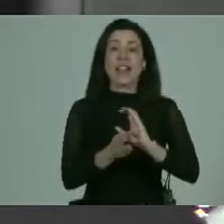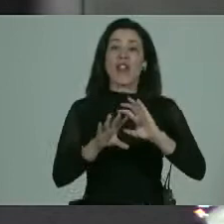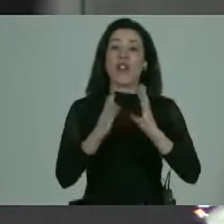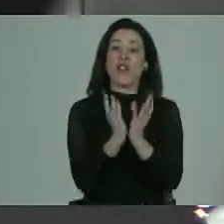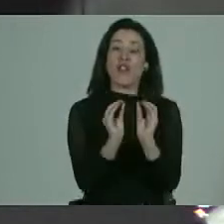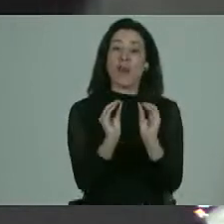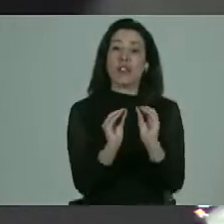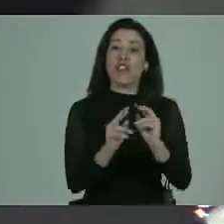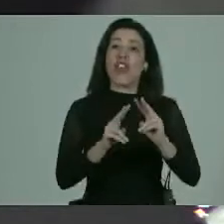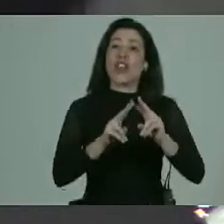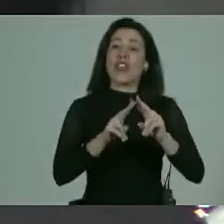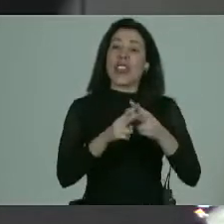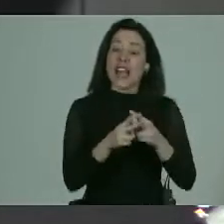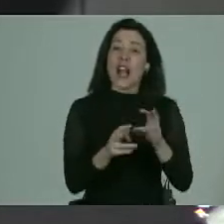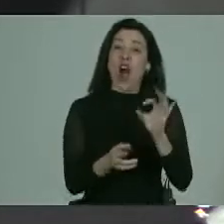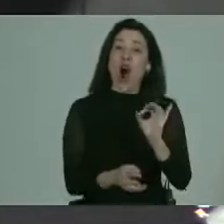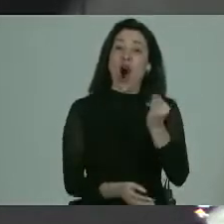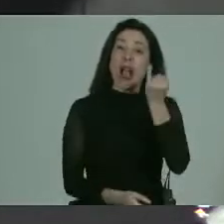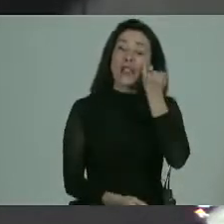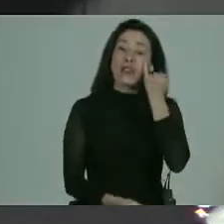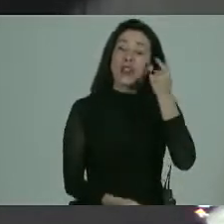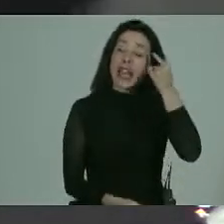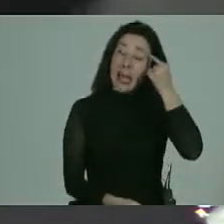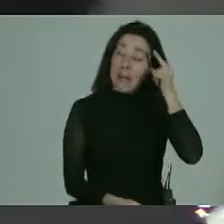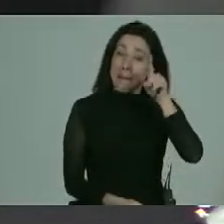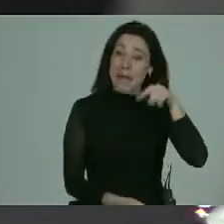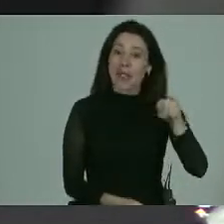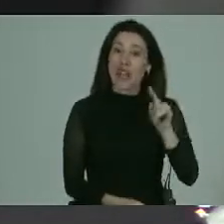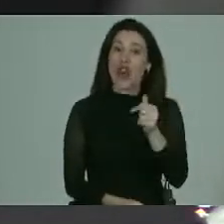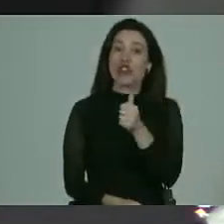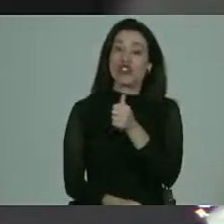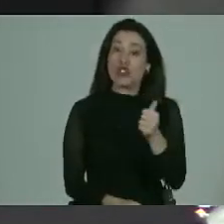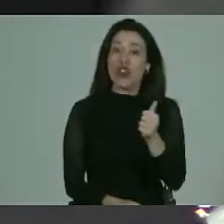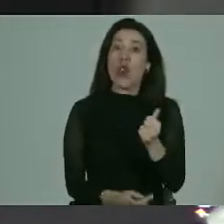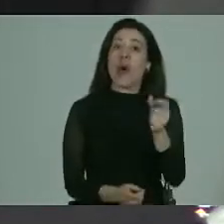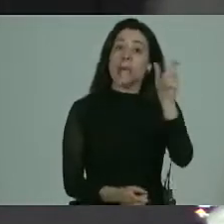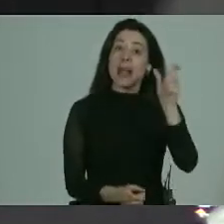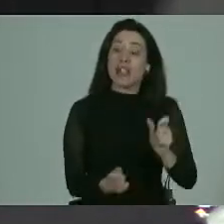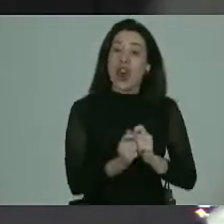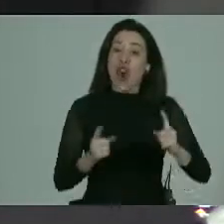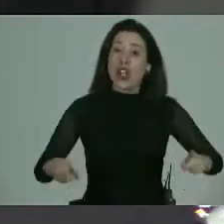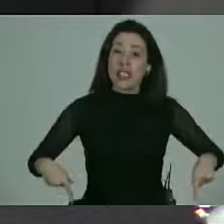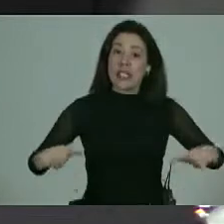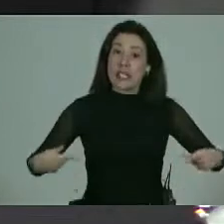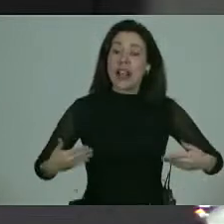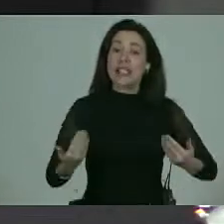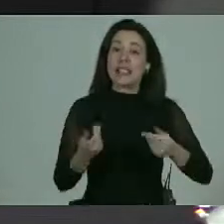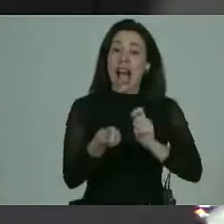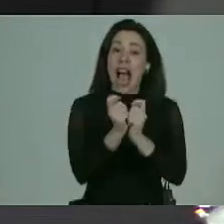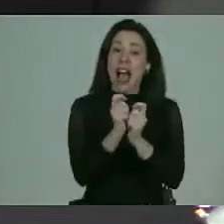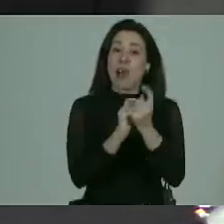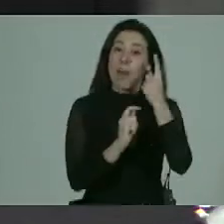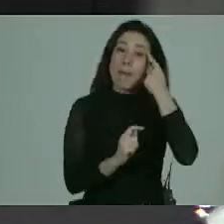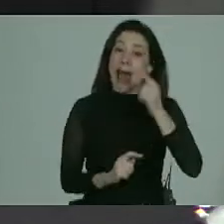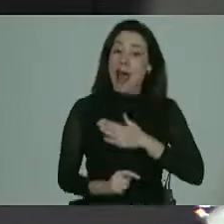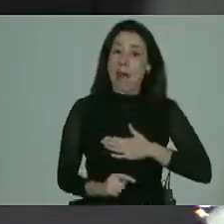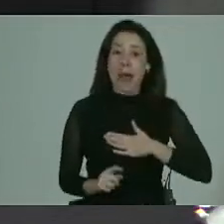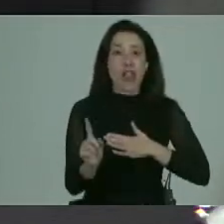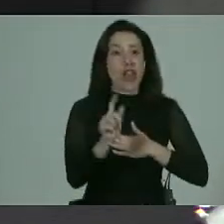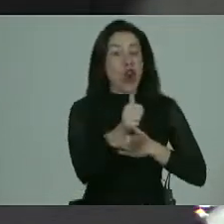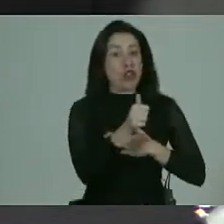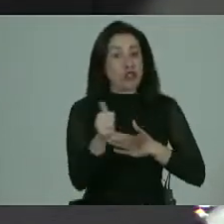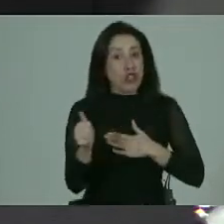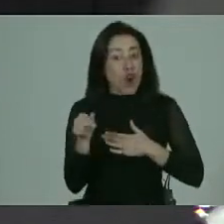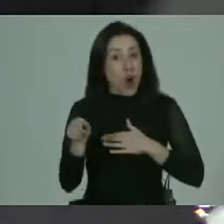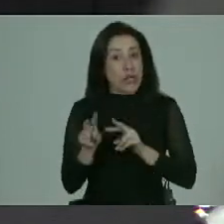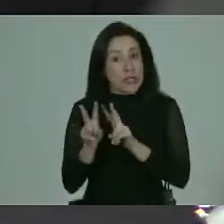técnica o institutos que consideren que no solamente es la persona en silla de ruedas con una adecuación para el baño no es solamente